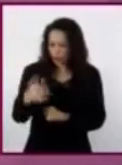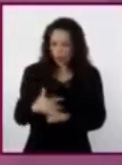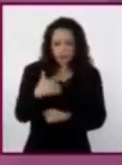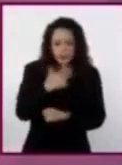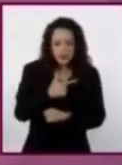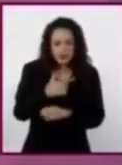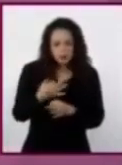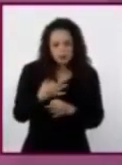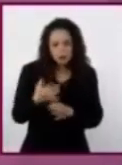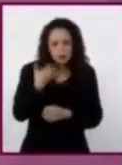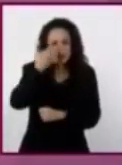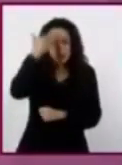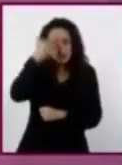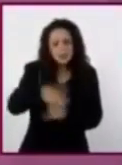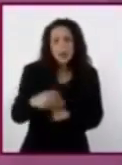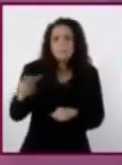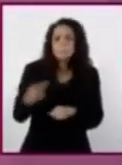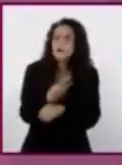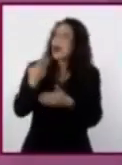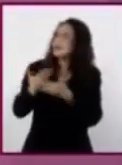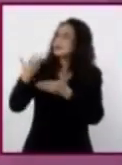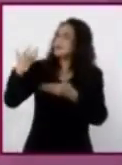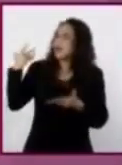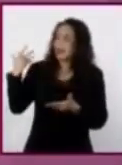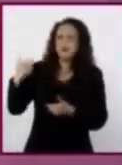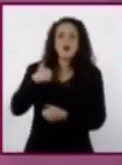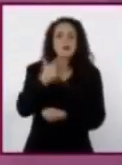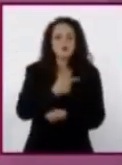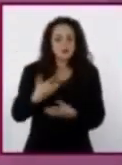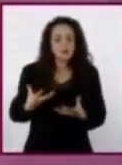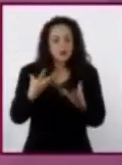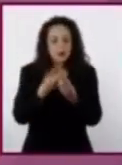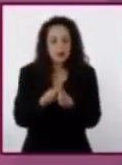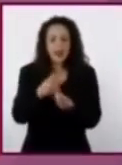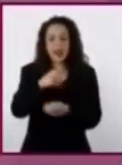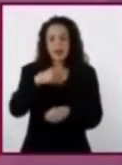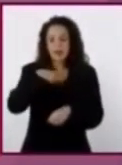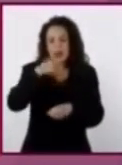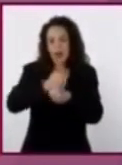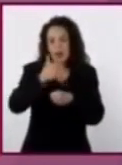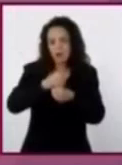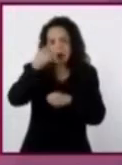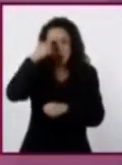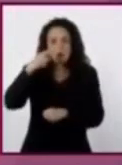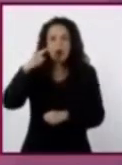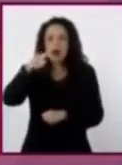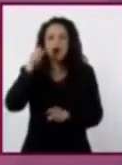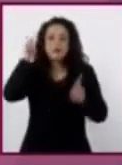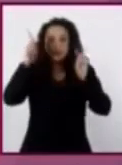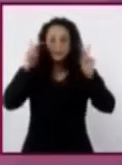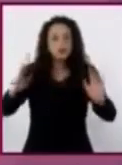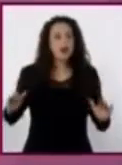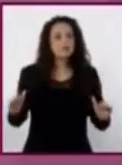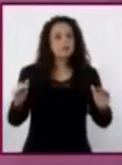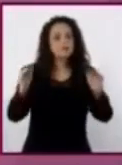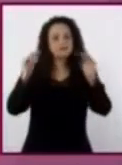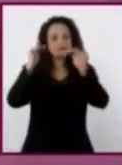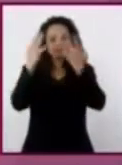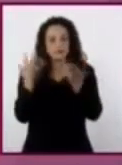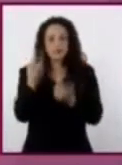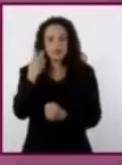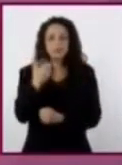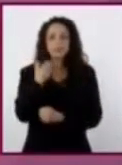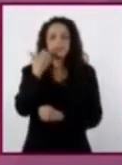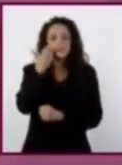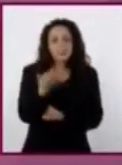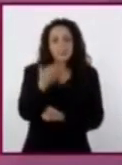por saber sobre el pasado. Le gustaba ir con mi abuelo a visitar ruinas mesoamericanas y siempre se preguntaba cómo habrían sido esos lugares.